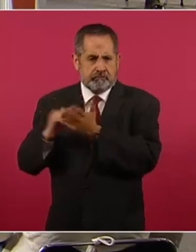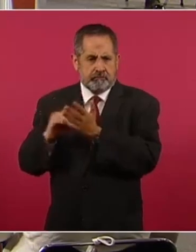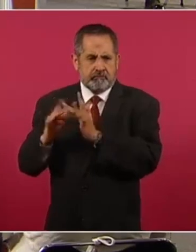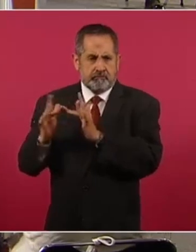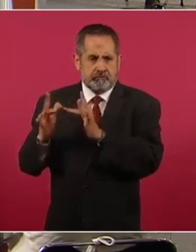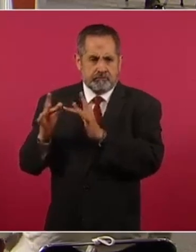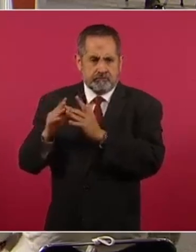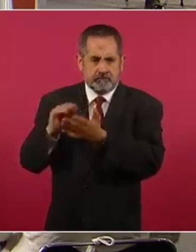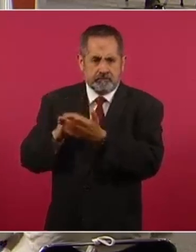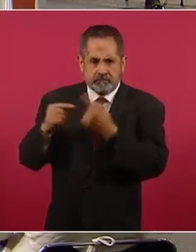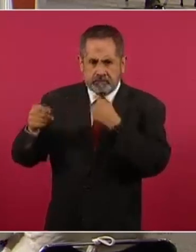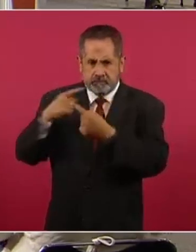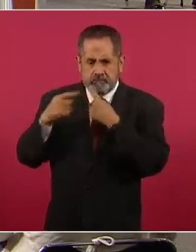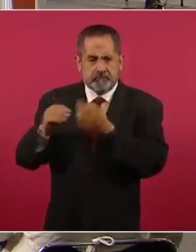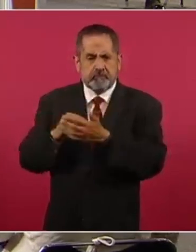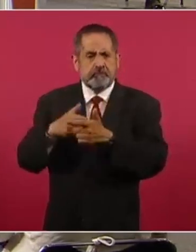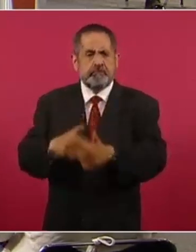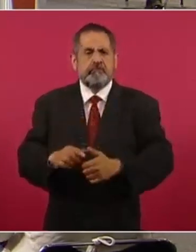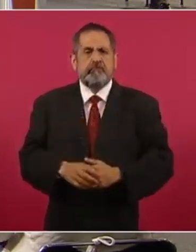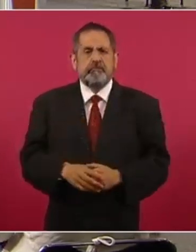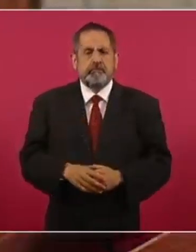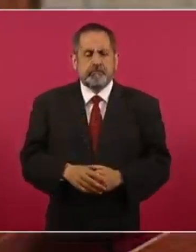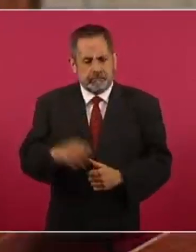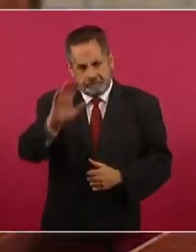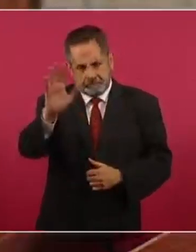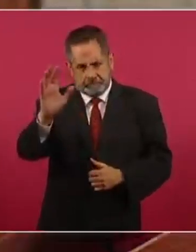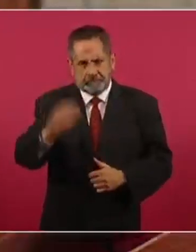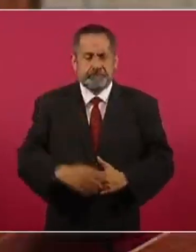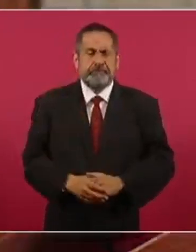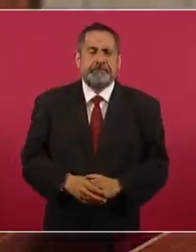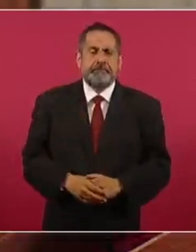permanentemente un saludo